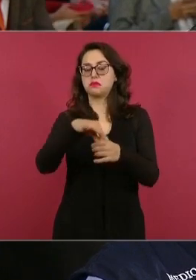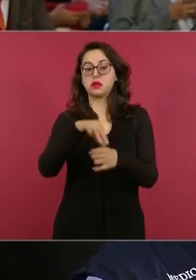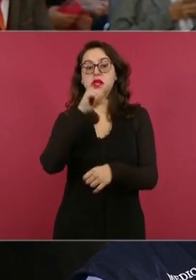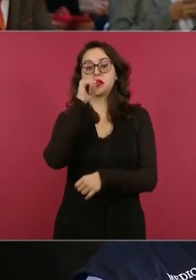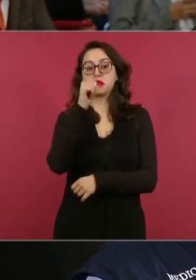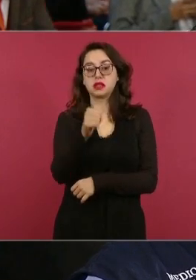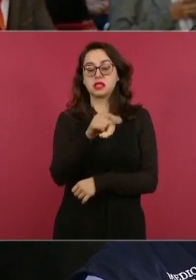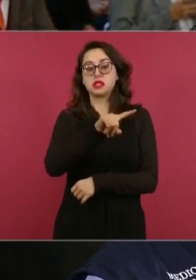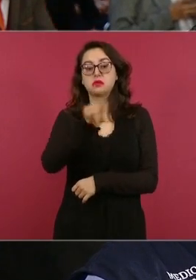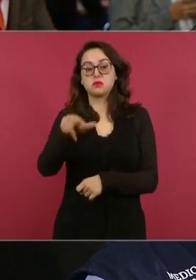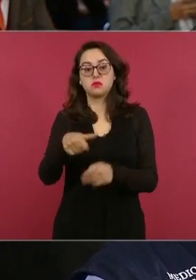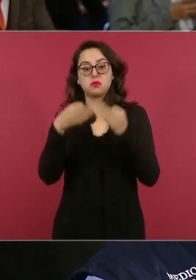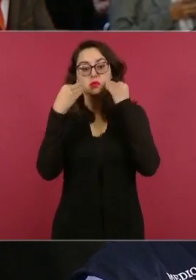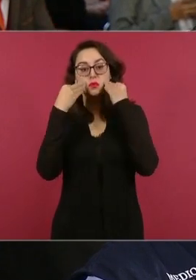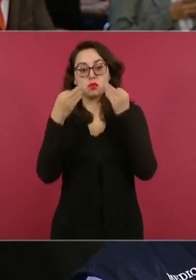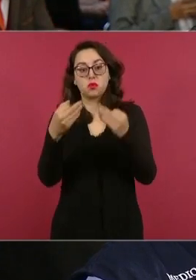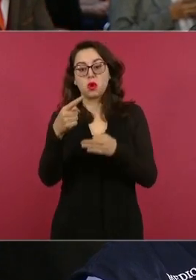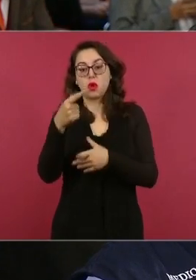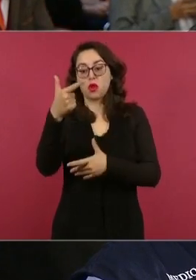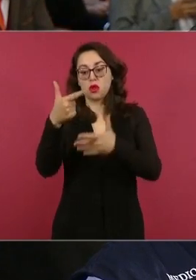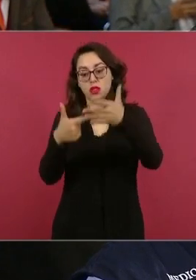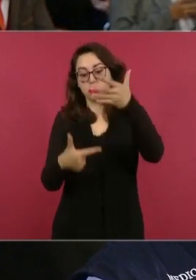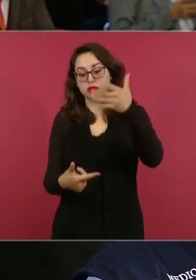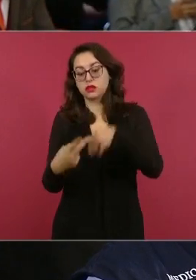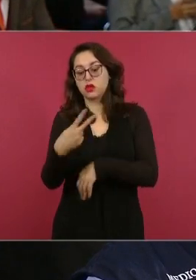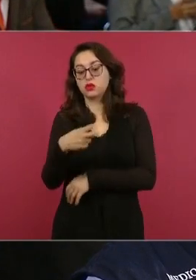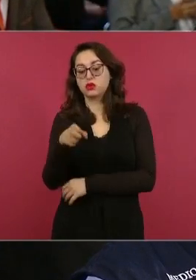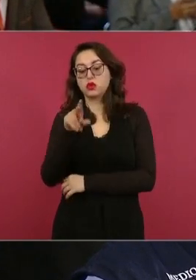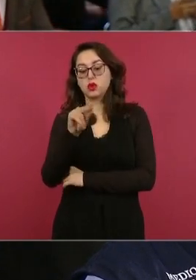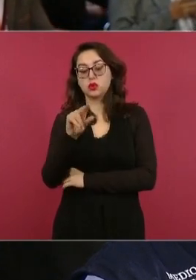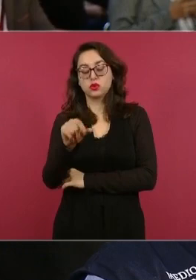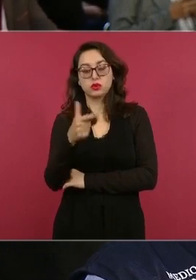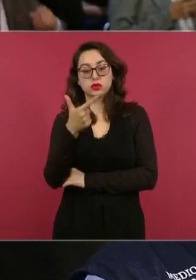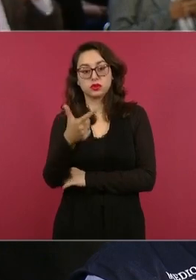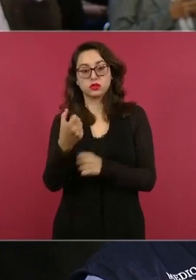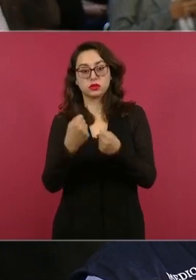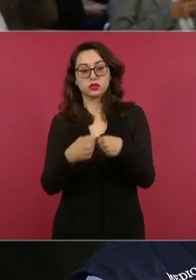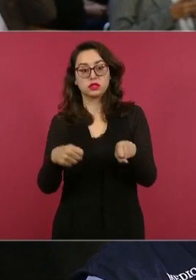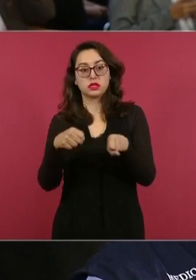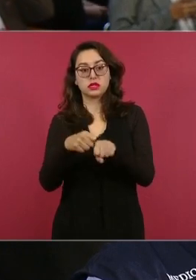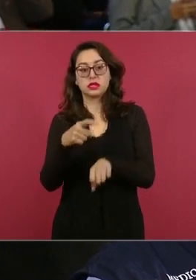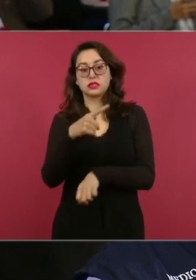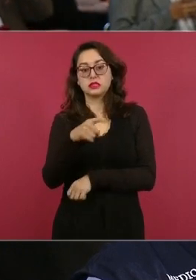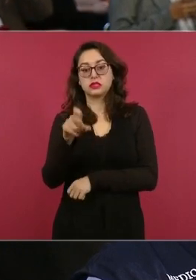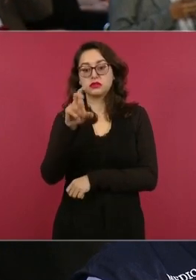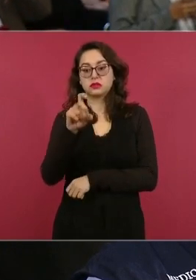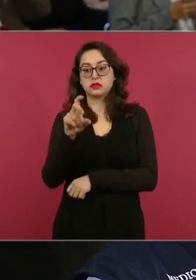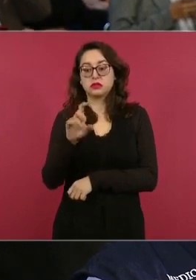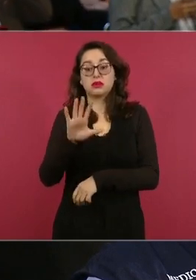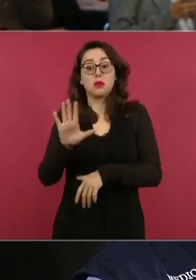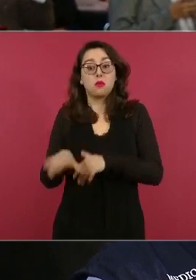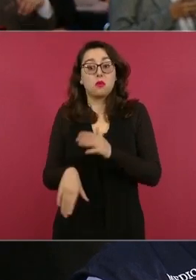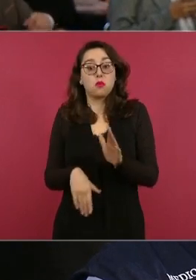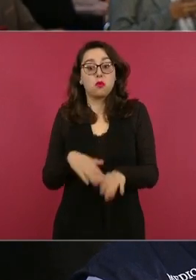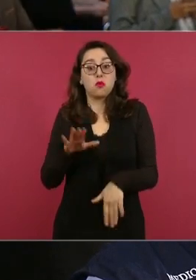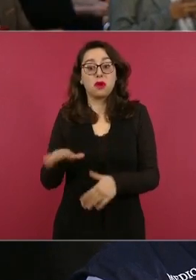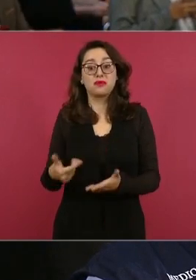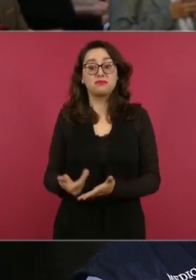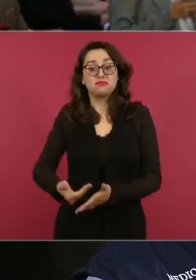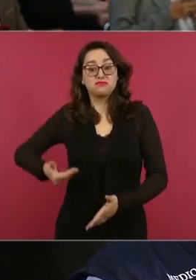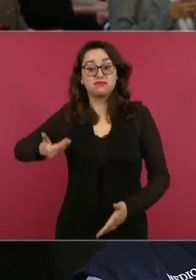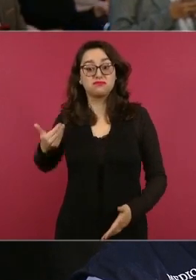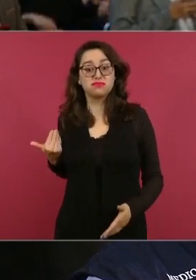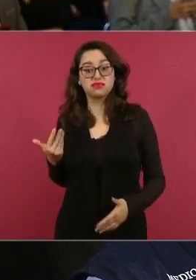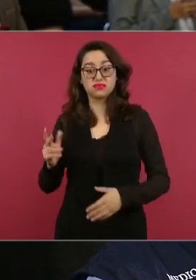pudo constatar que de esos 287 socios 130 habían fallecido mucho antes